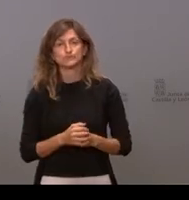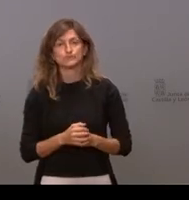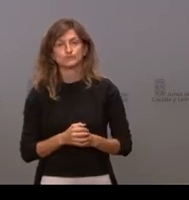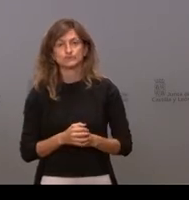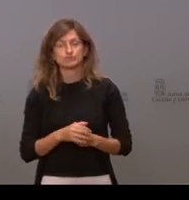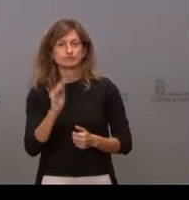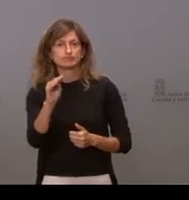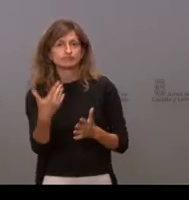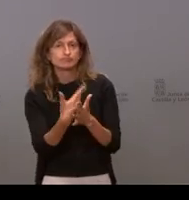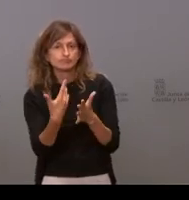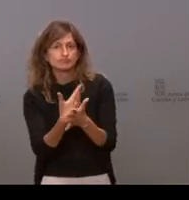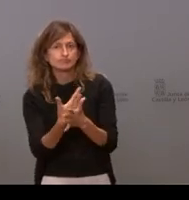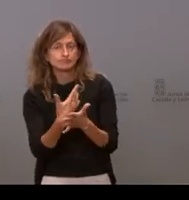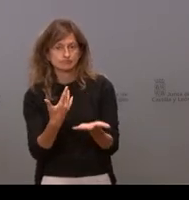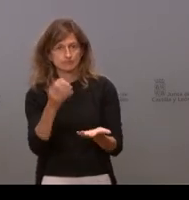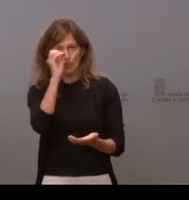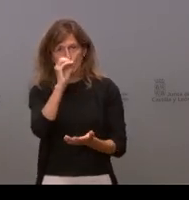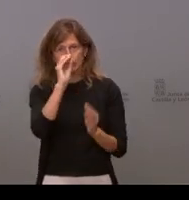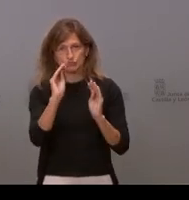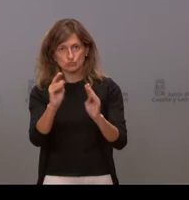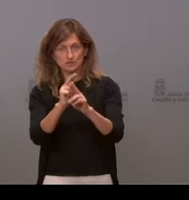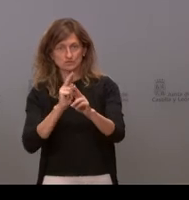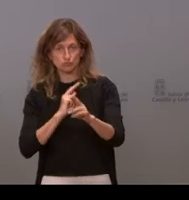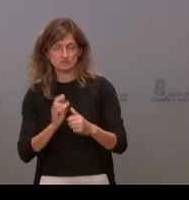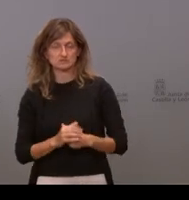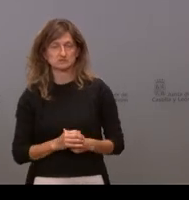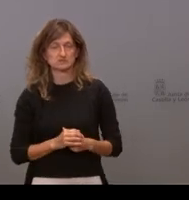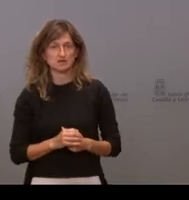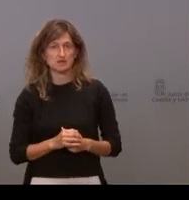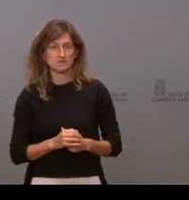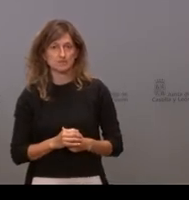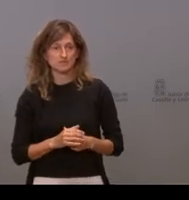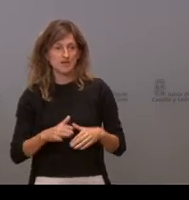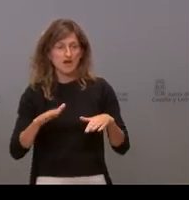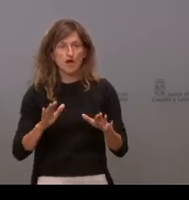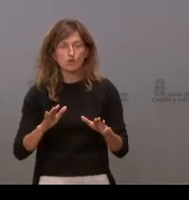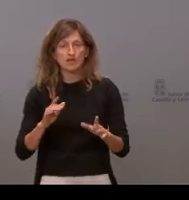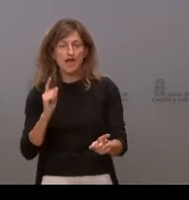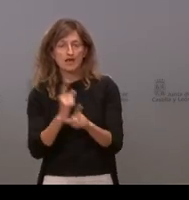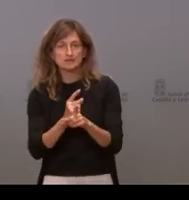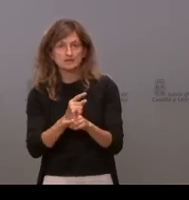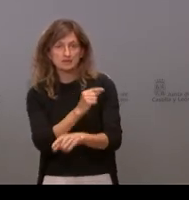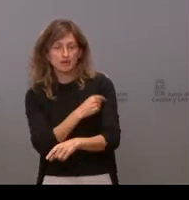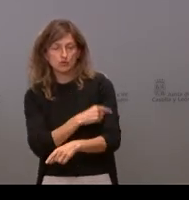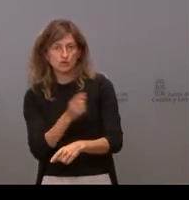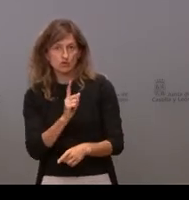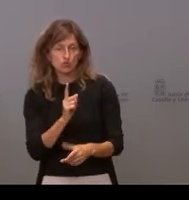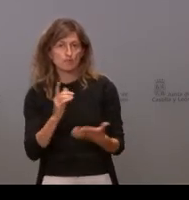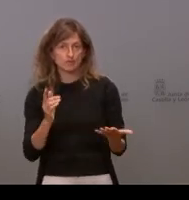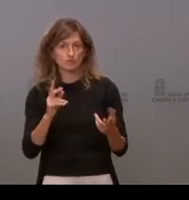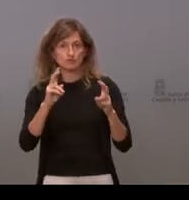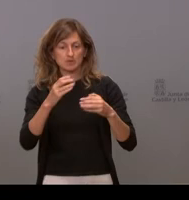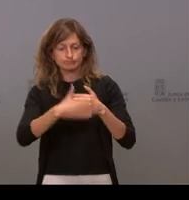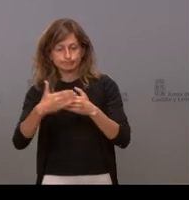es la explicación o cuál sería la respuesta a ese comentario que aunque no haya antivacunas si hay muchos negacionistas de las